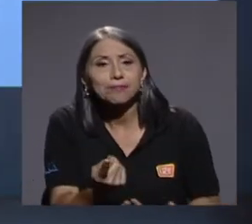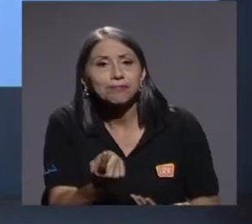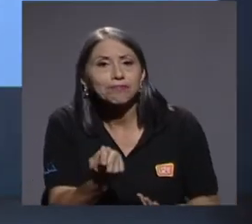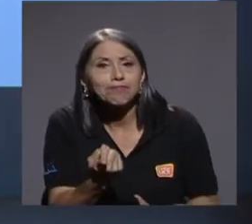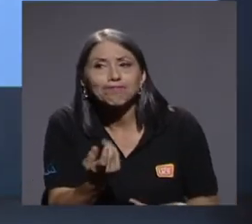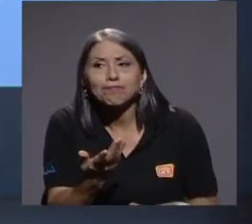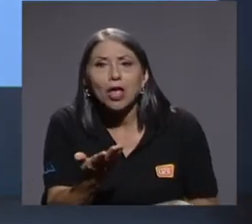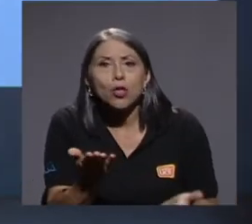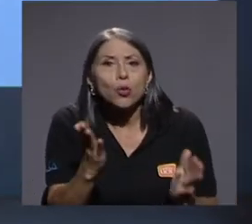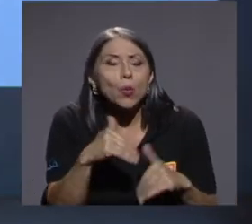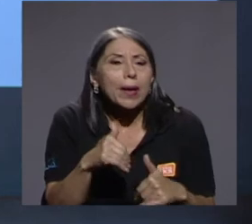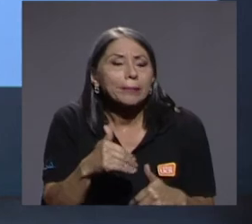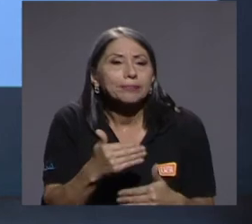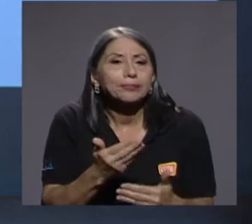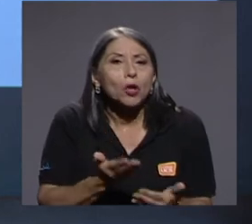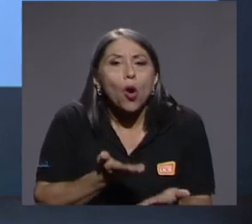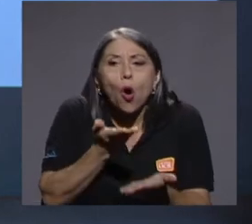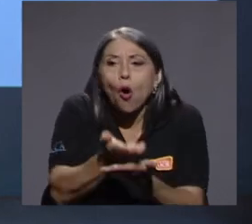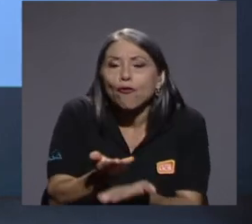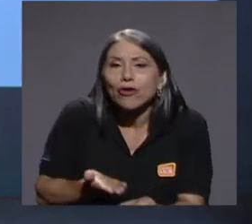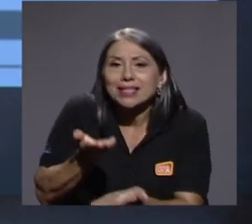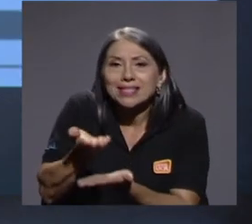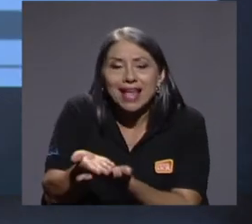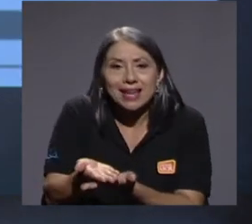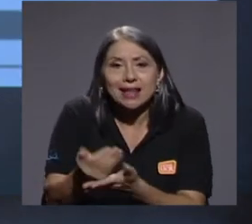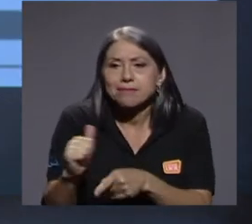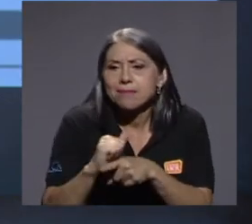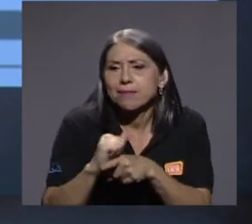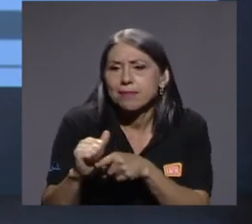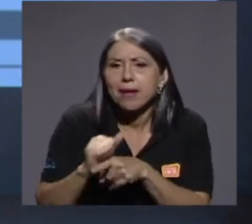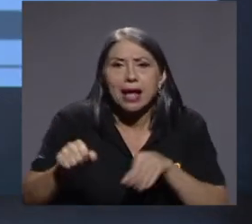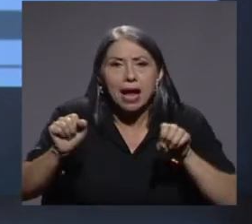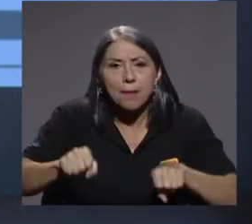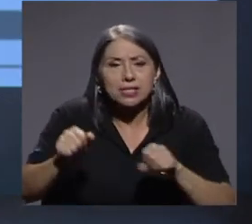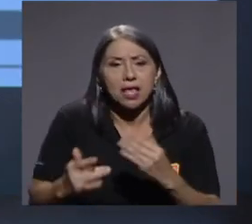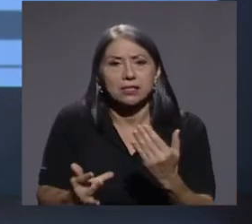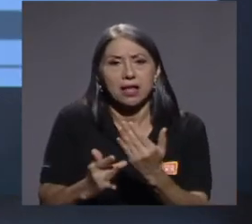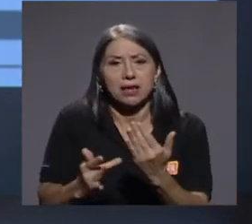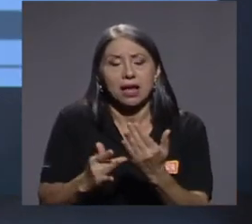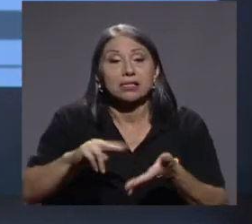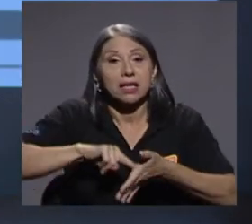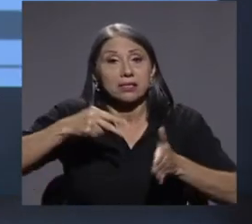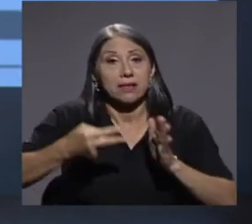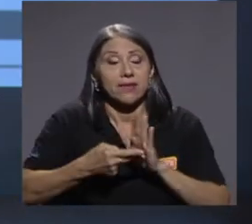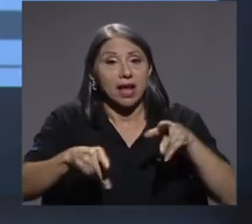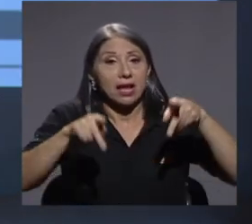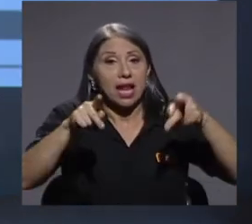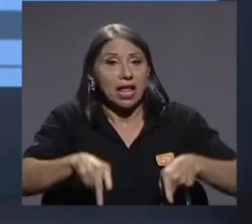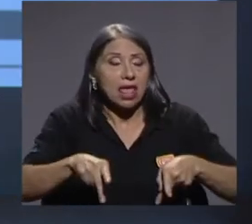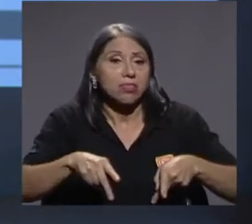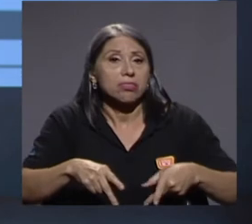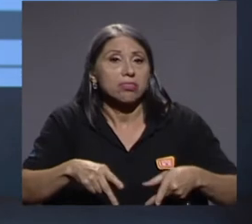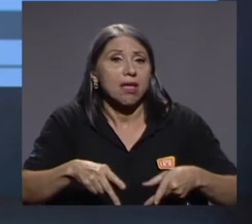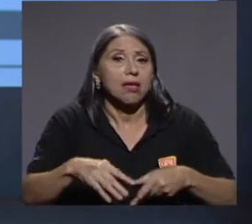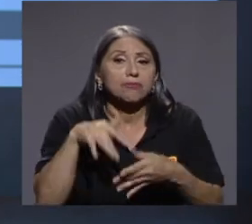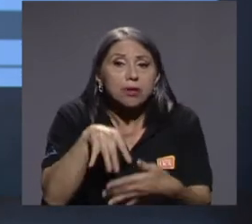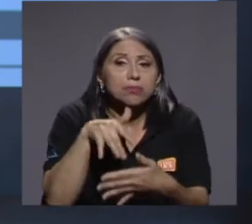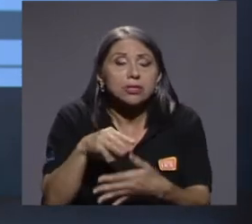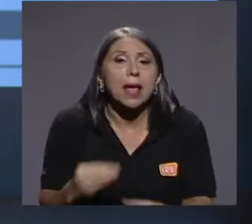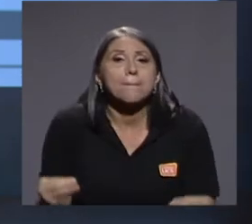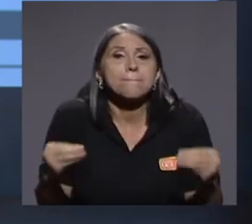ofrecer realmente capacidades técnicas y estamos llevando a la gente a capacitarse de más.